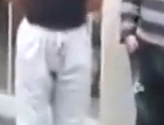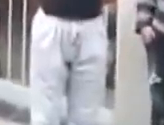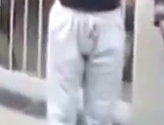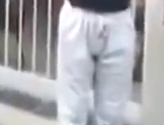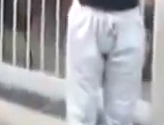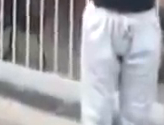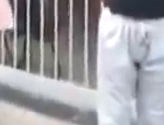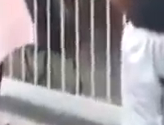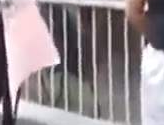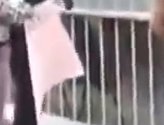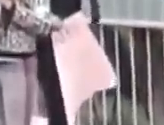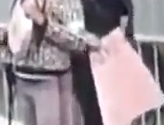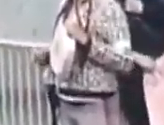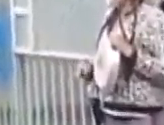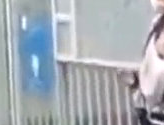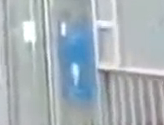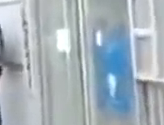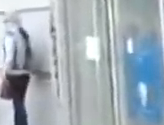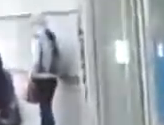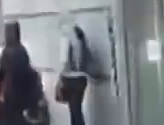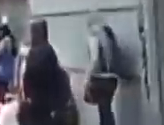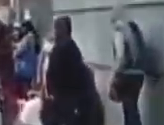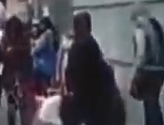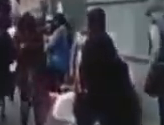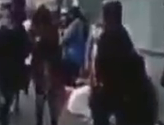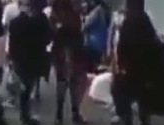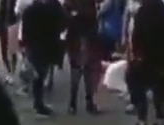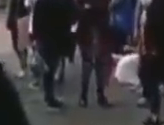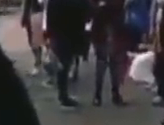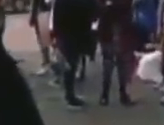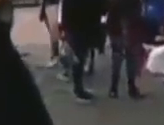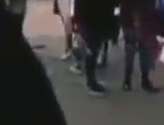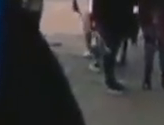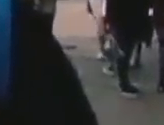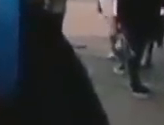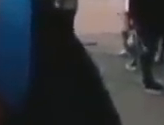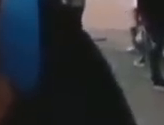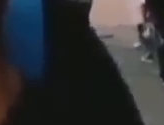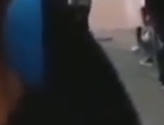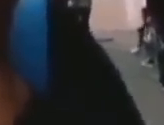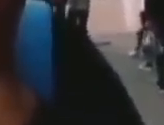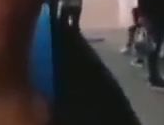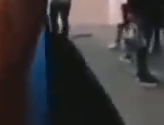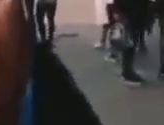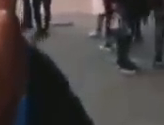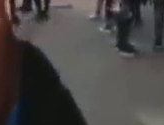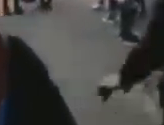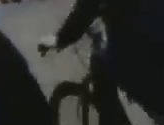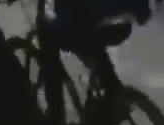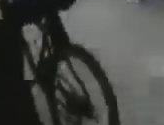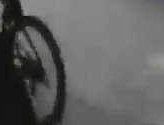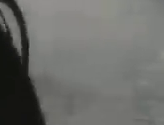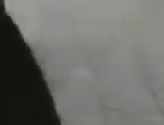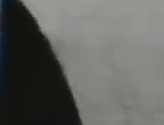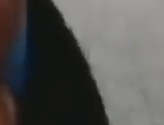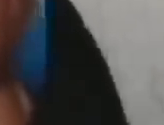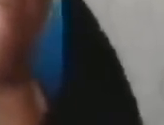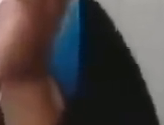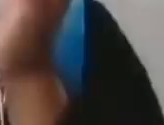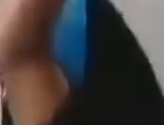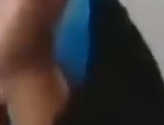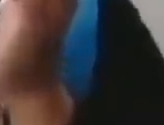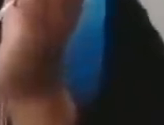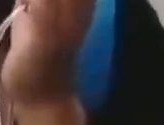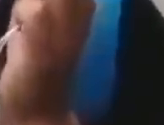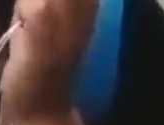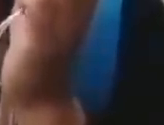no tenemos una cuarentena digna estamos obligando realmente a suscritos como los niños que nos quedamos en casa que nos